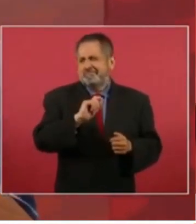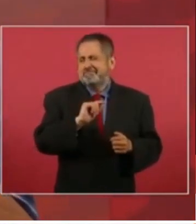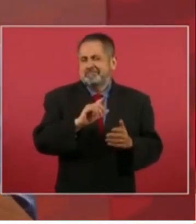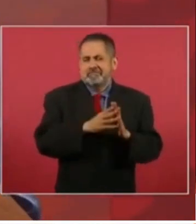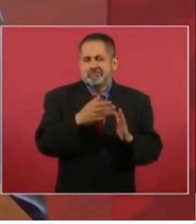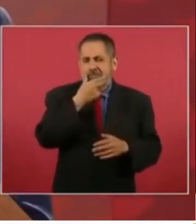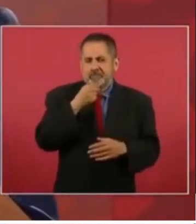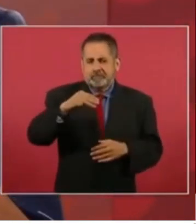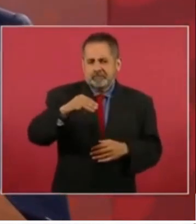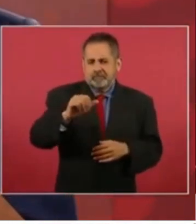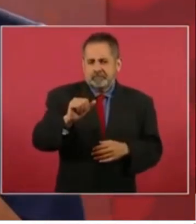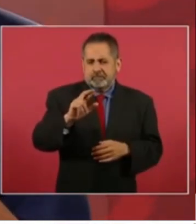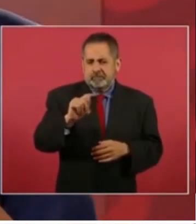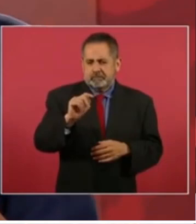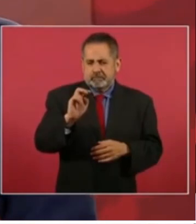Martín Moren